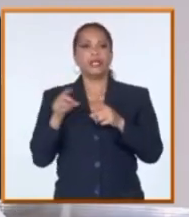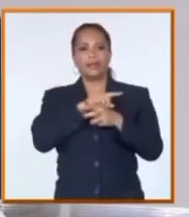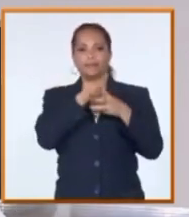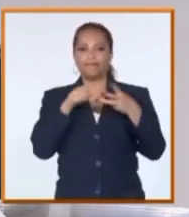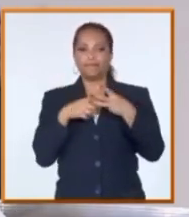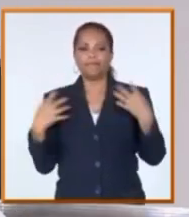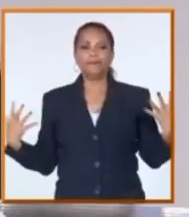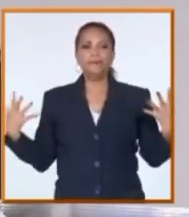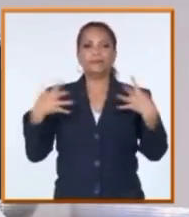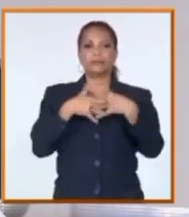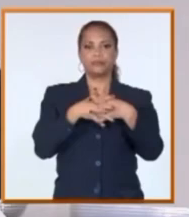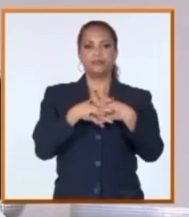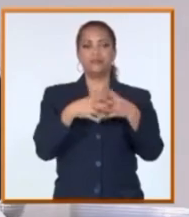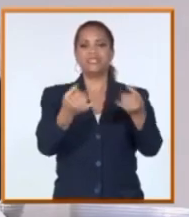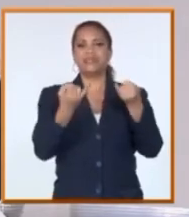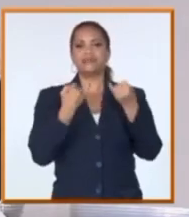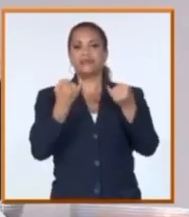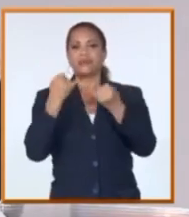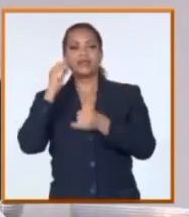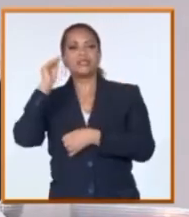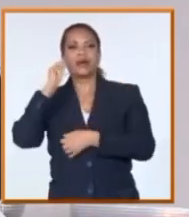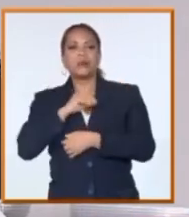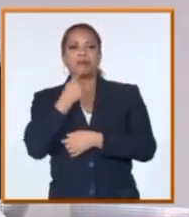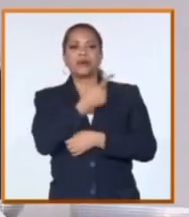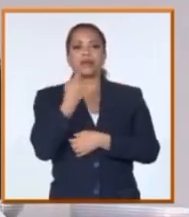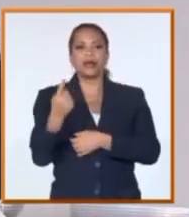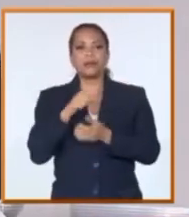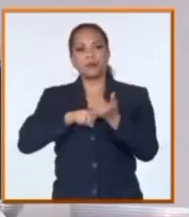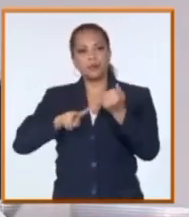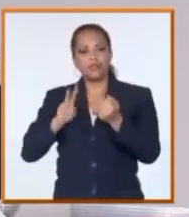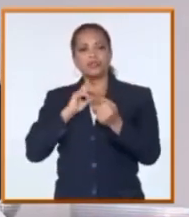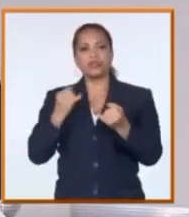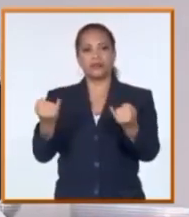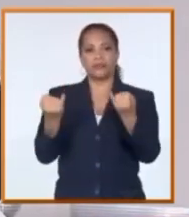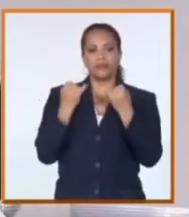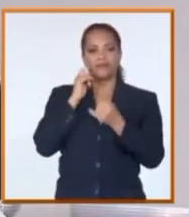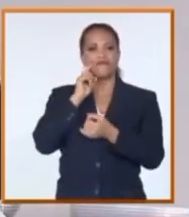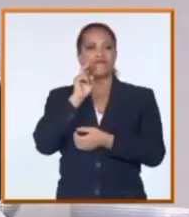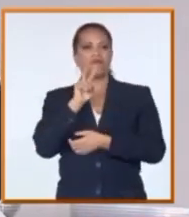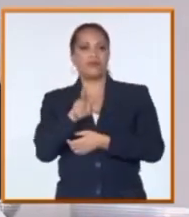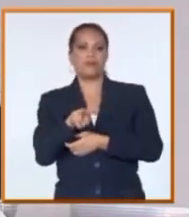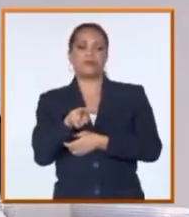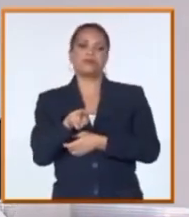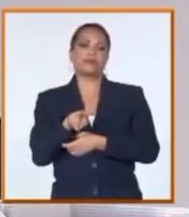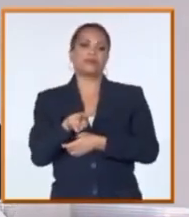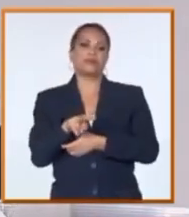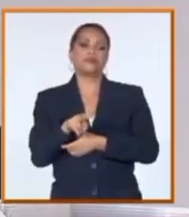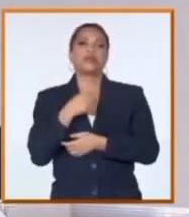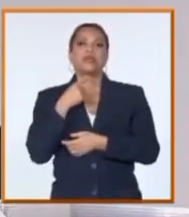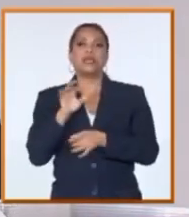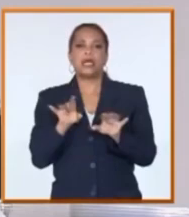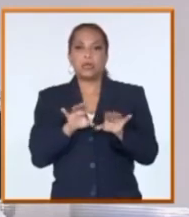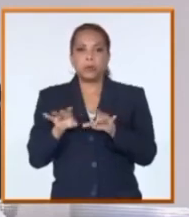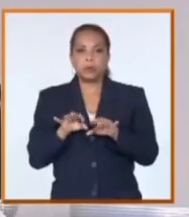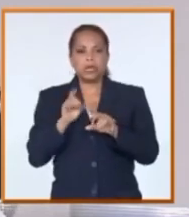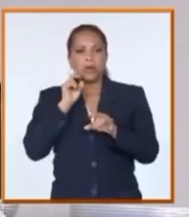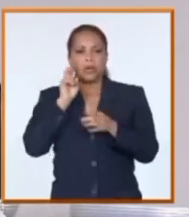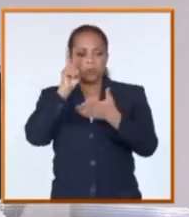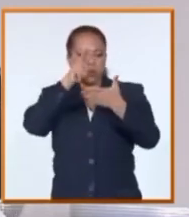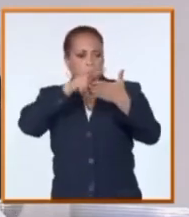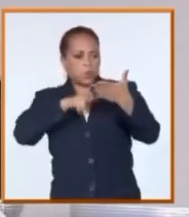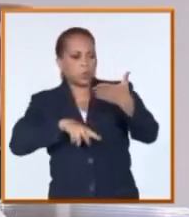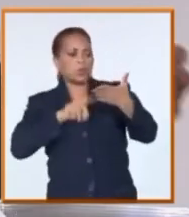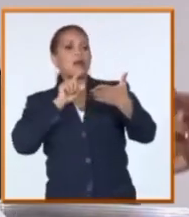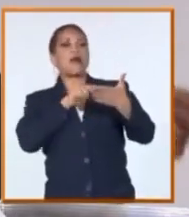permite retroalimentarnos a lo que está sucediendo en cada uno de los territorios. Hemos establecido, te reitero, este sistema de monitoreo que nos permite